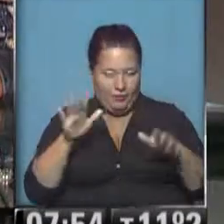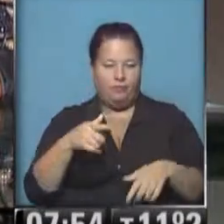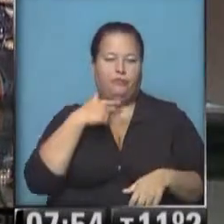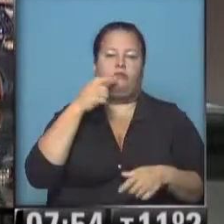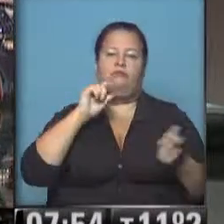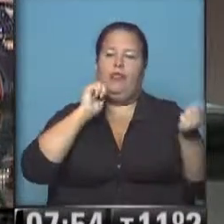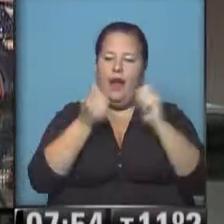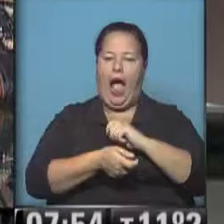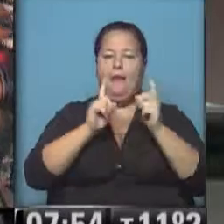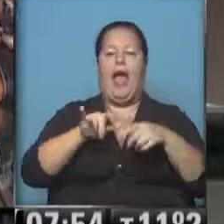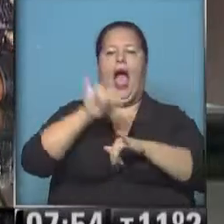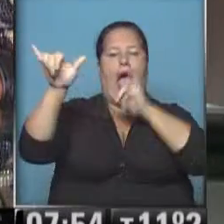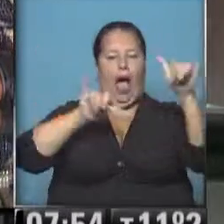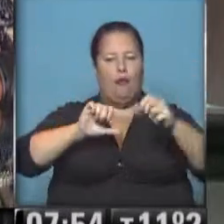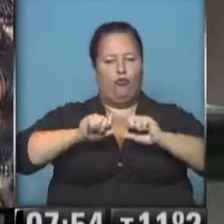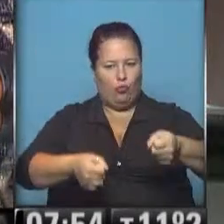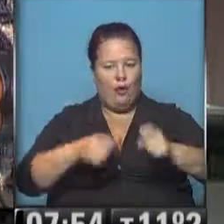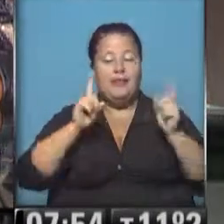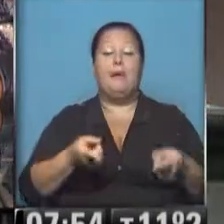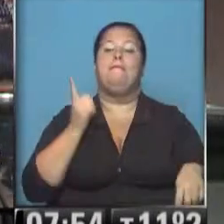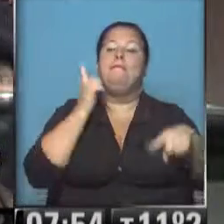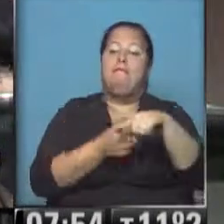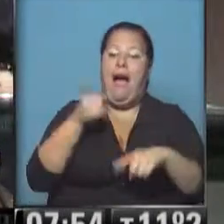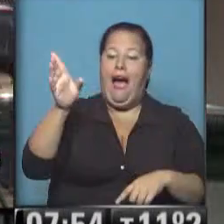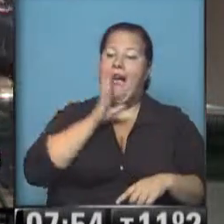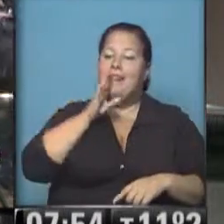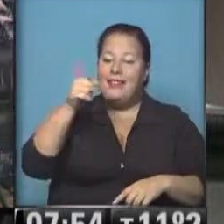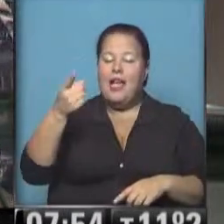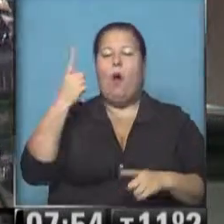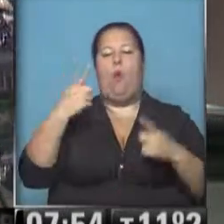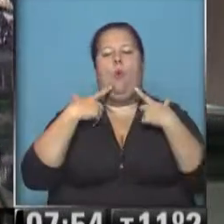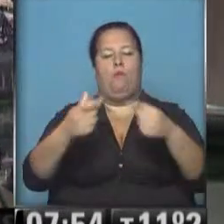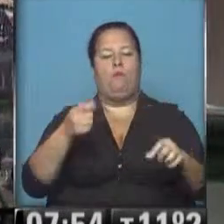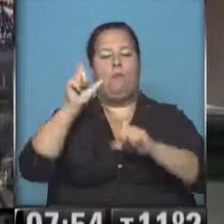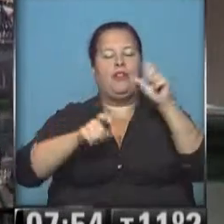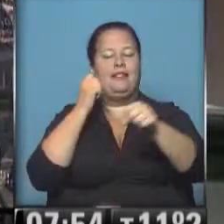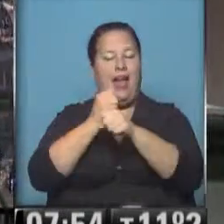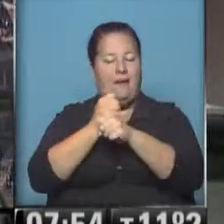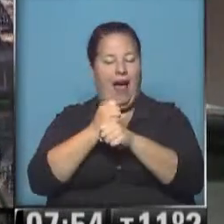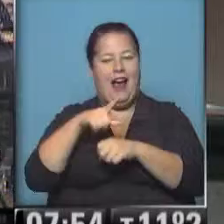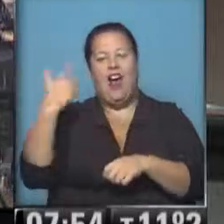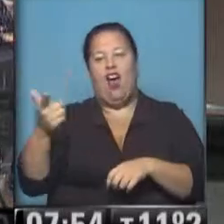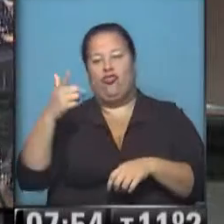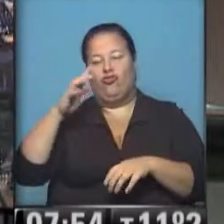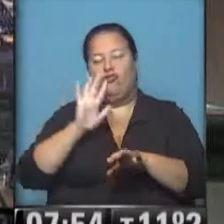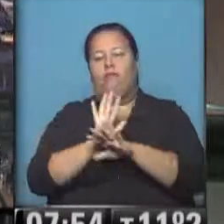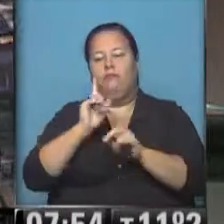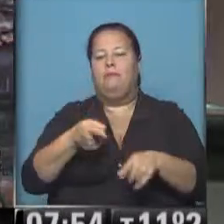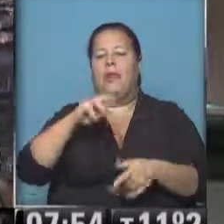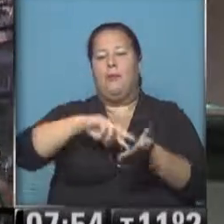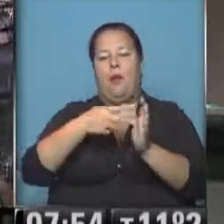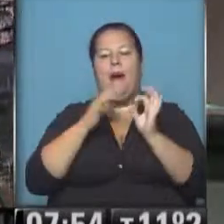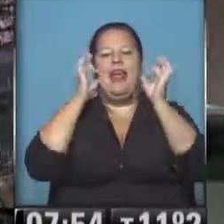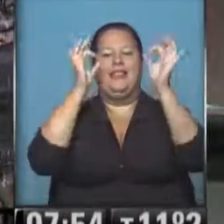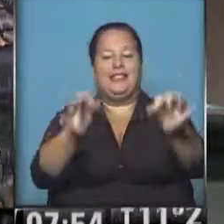modificaciones también en vuelos, pero además hay que sumar algo en Ezeiza, porque hay un reclamo de trabajadores tercerizados que va a complicar incluso